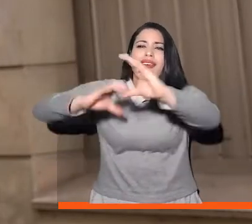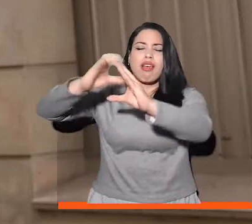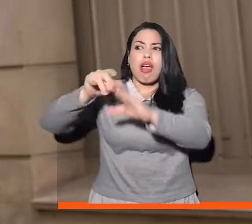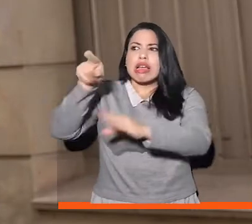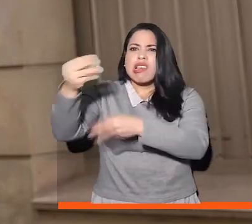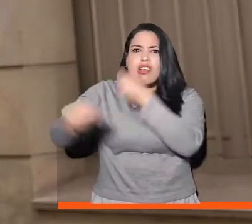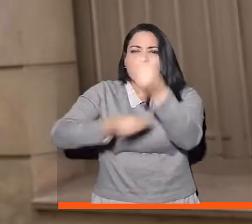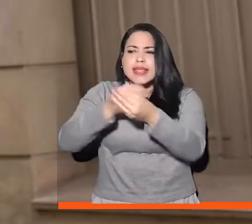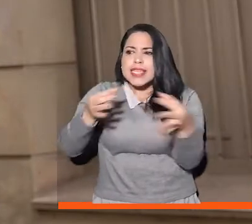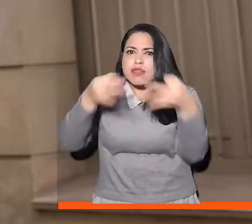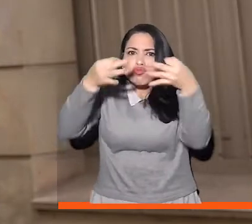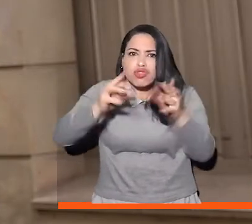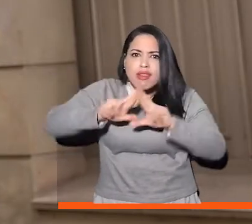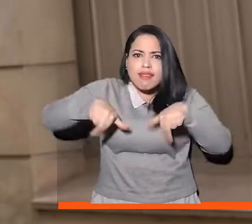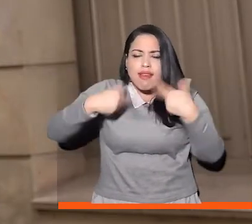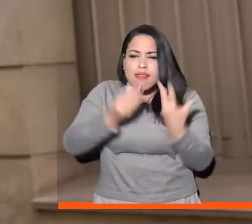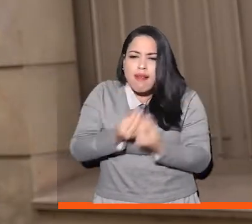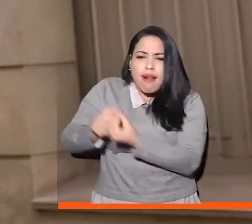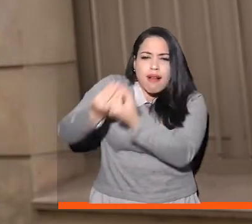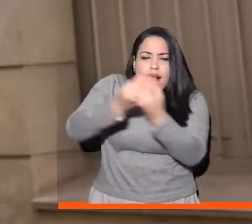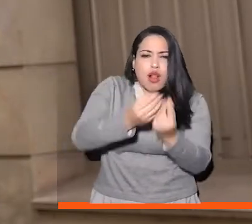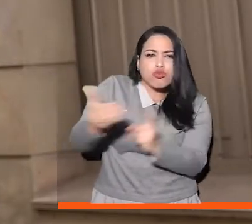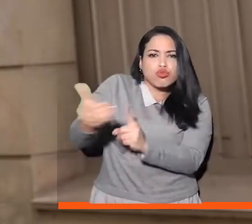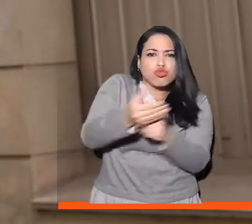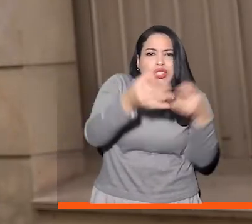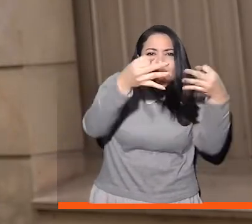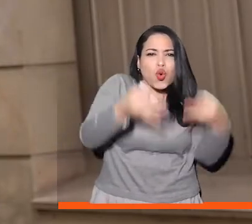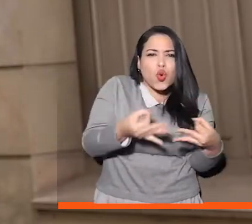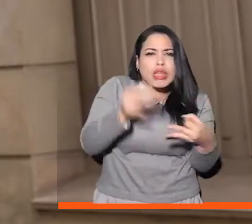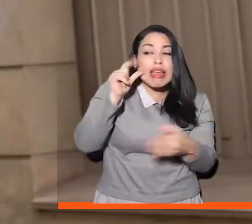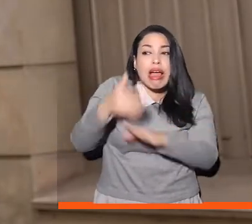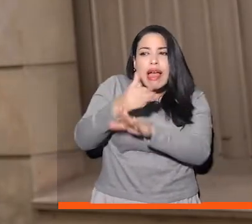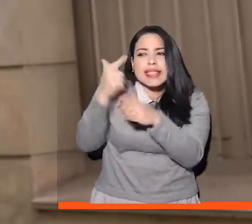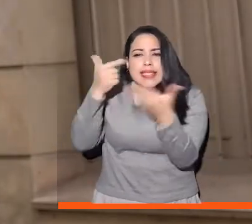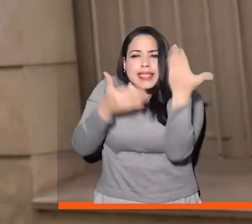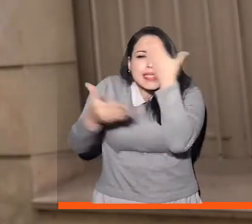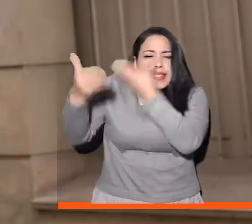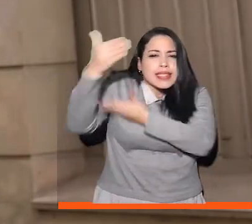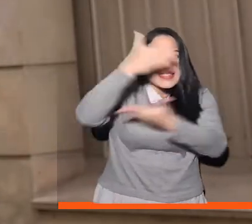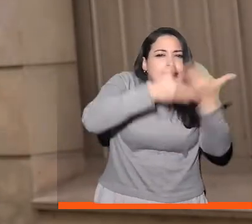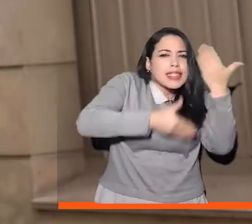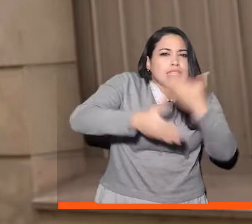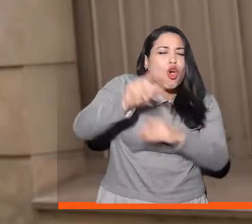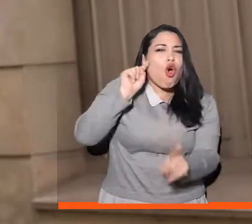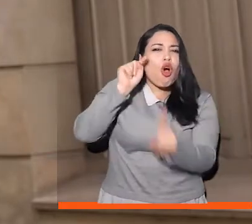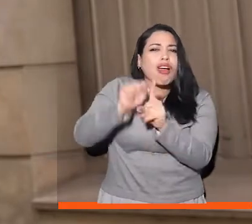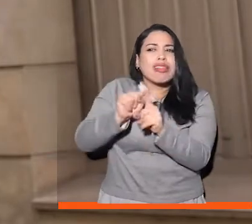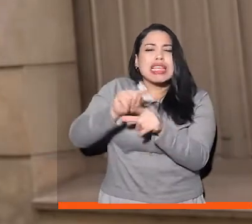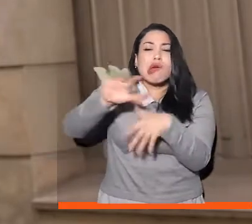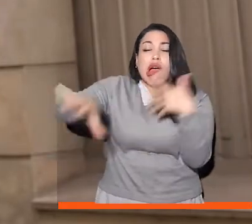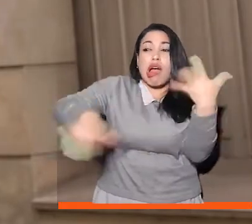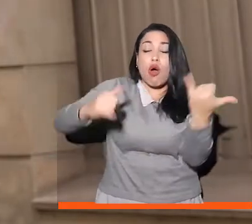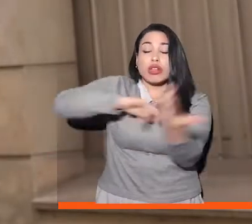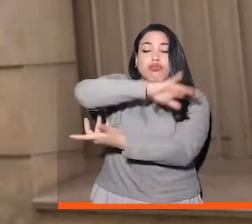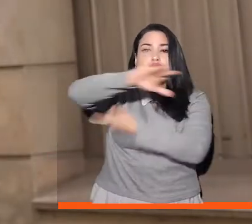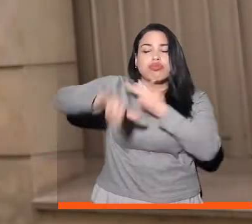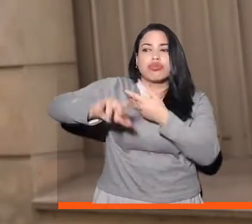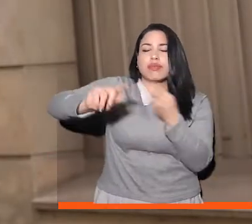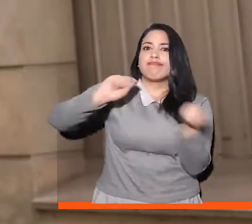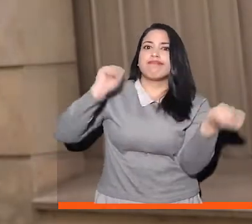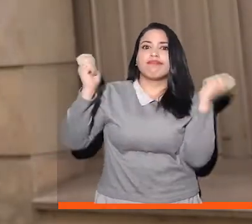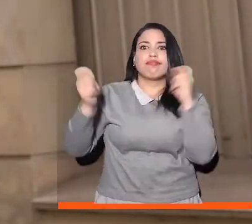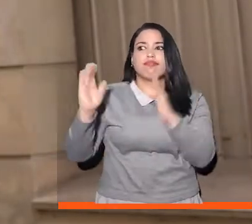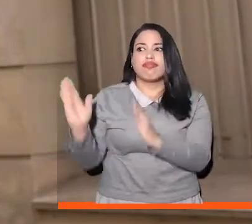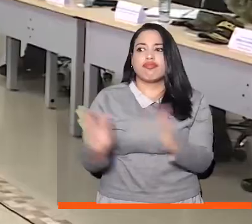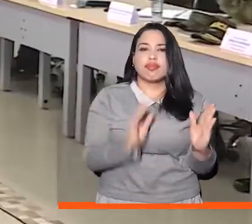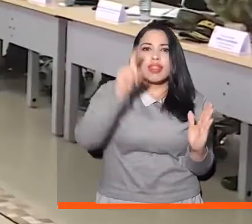donde desarrollaron un Consejo de Seguridad en el que fueron evaluadas las acciones que se adelantan para garantizar el orden